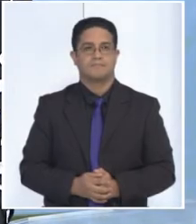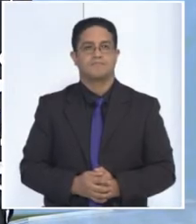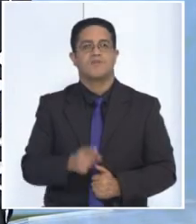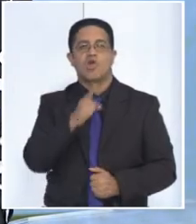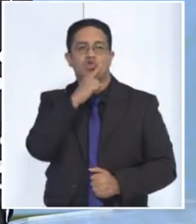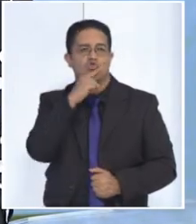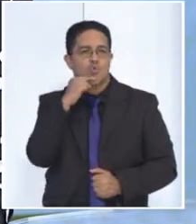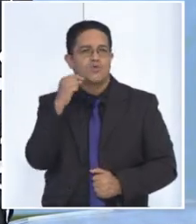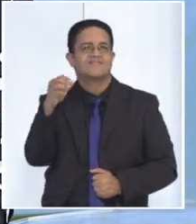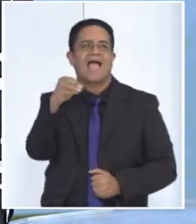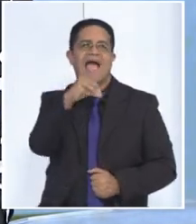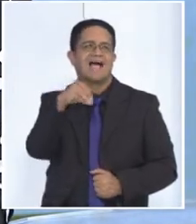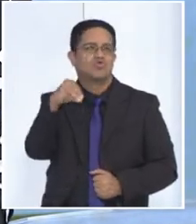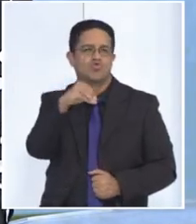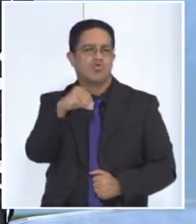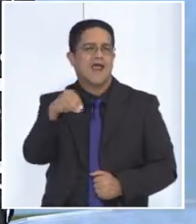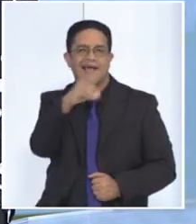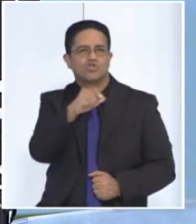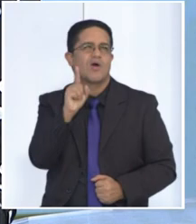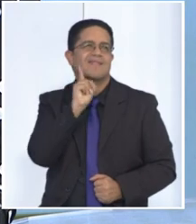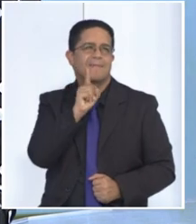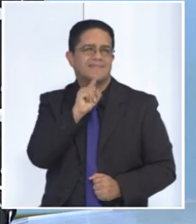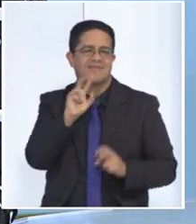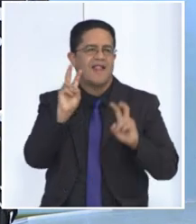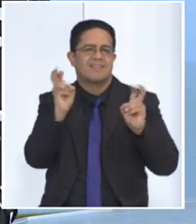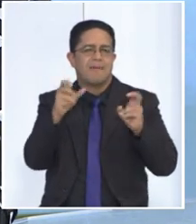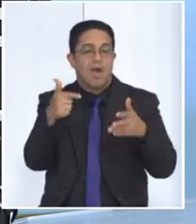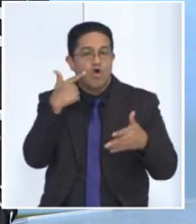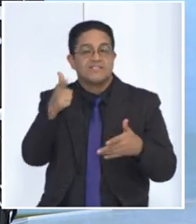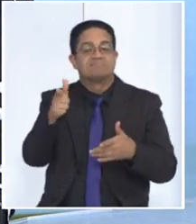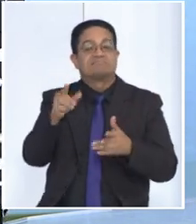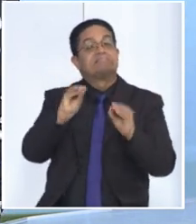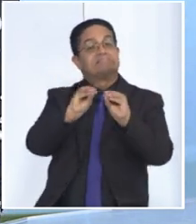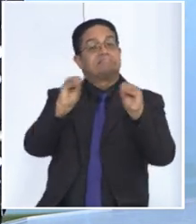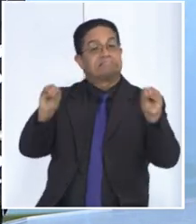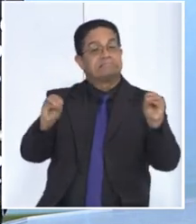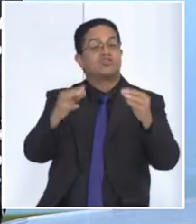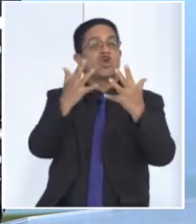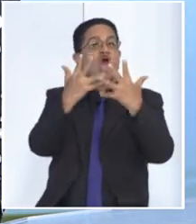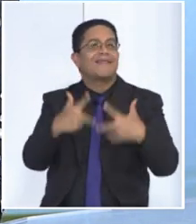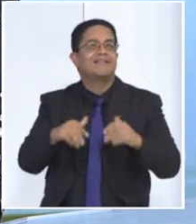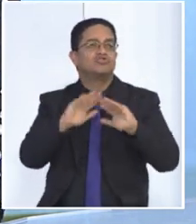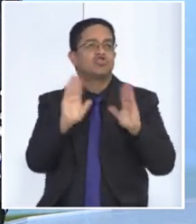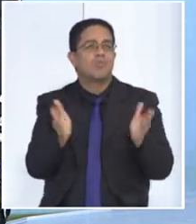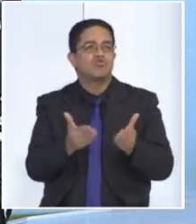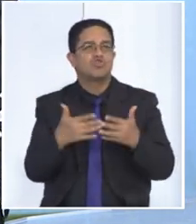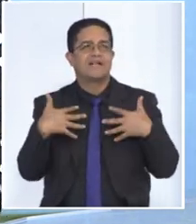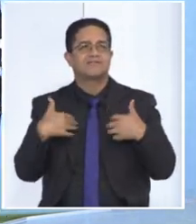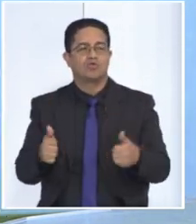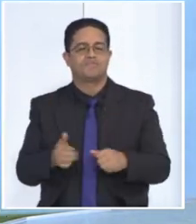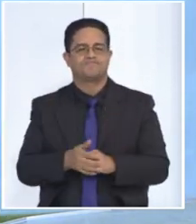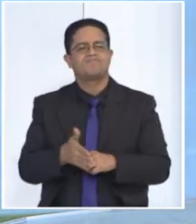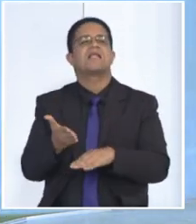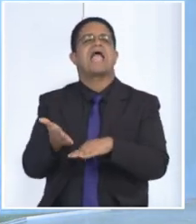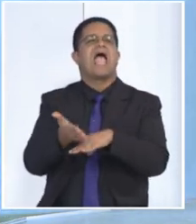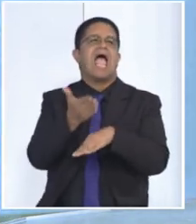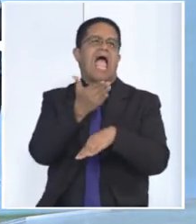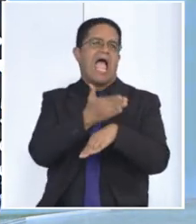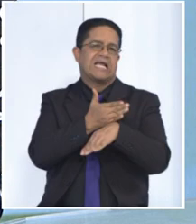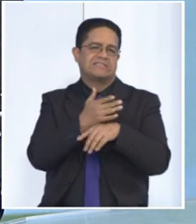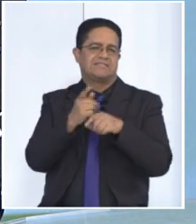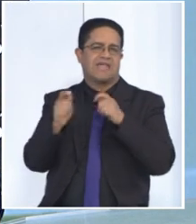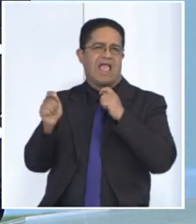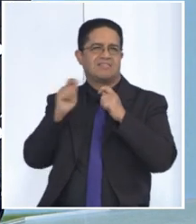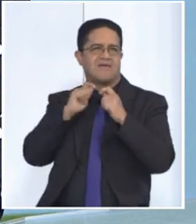Dulce, azúcar, endulcorantes, el tema del día de hoy, alerta que levanta la Organización Mundial de la Salud. Antes de continuar con la entrevista,